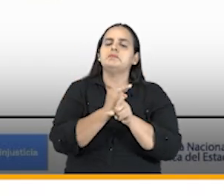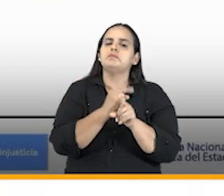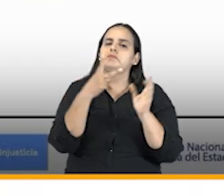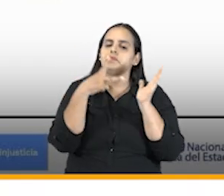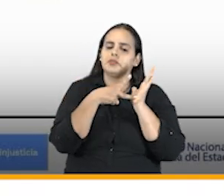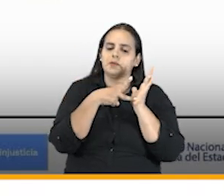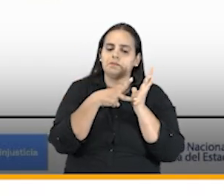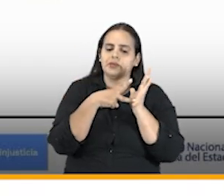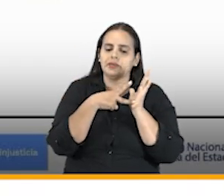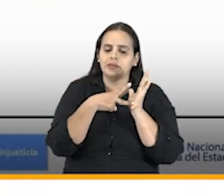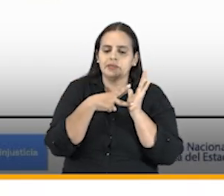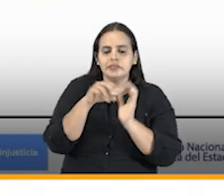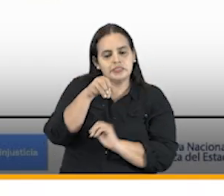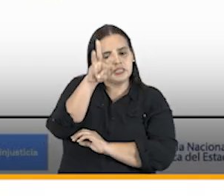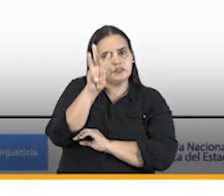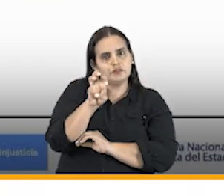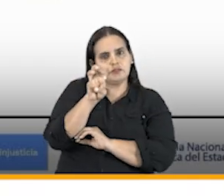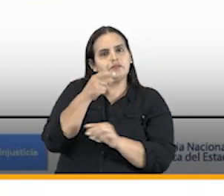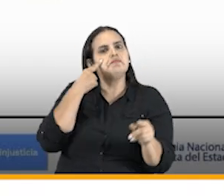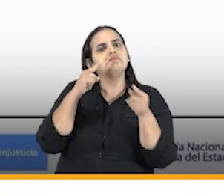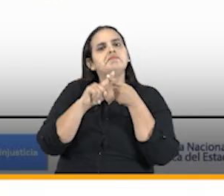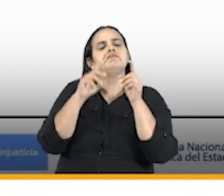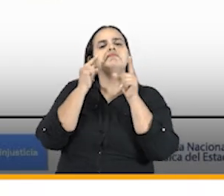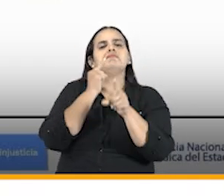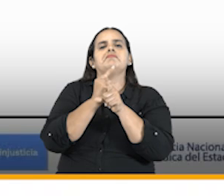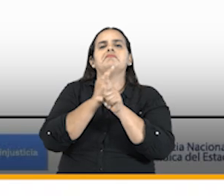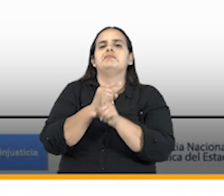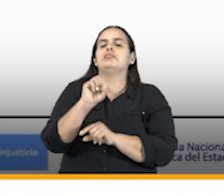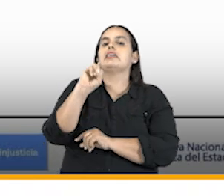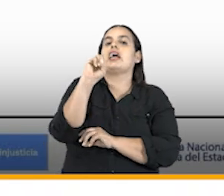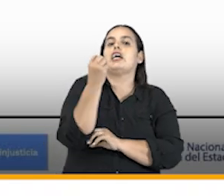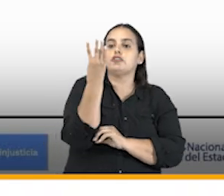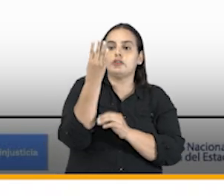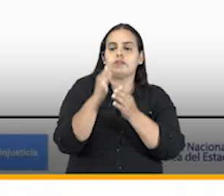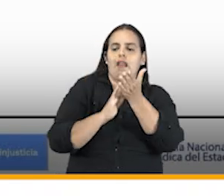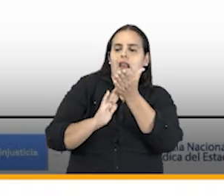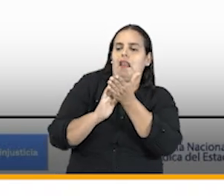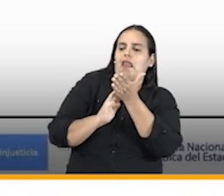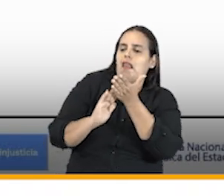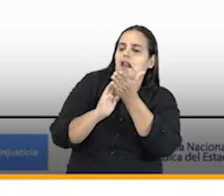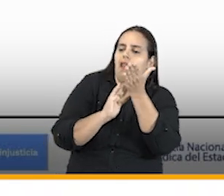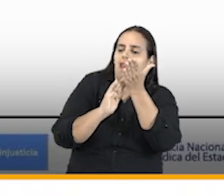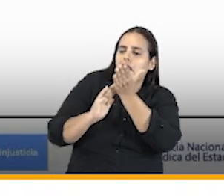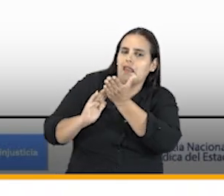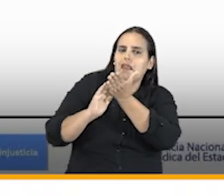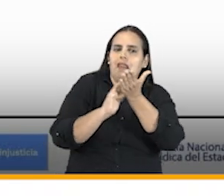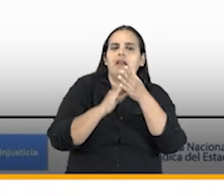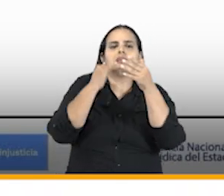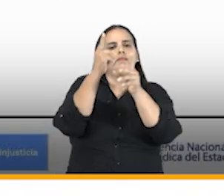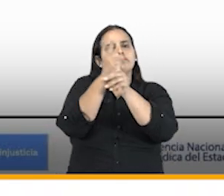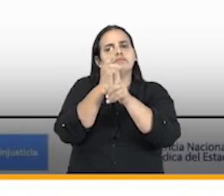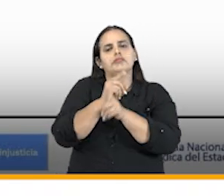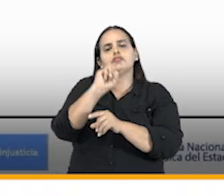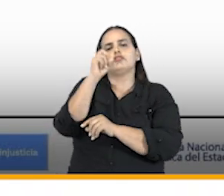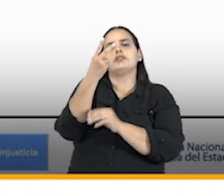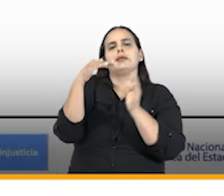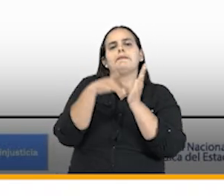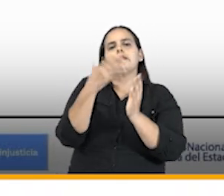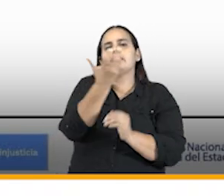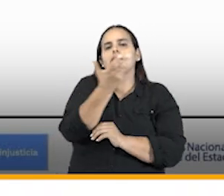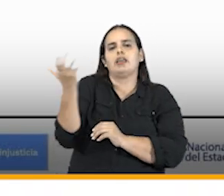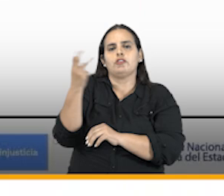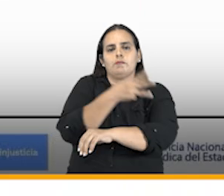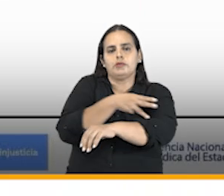2018 logramos arreglar 14 diferencias entre entidades estatales que tenían una cuantía de 12.500 millones